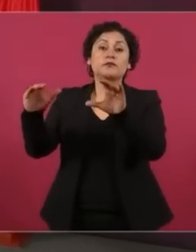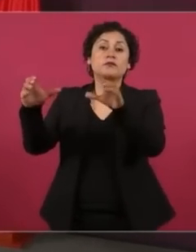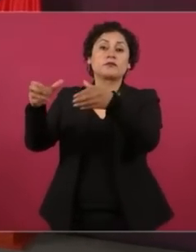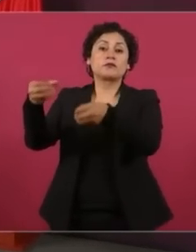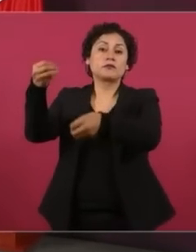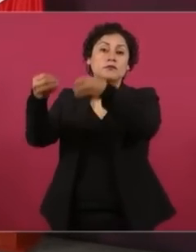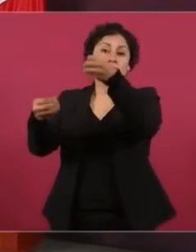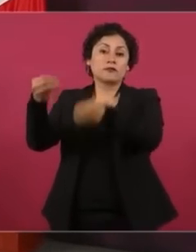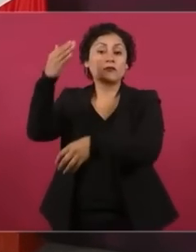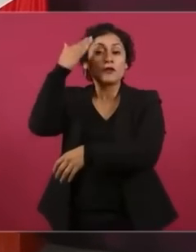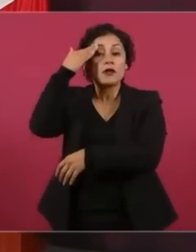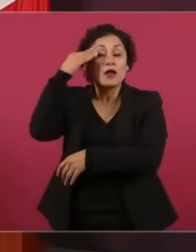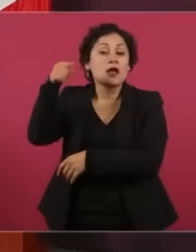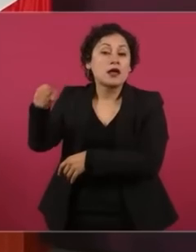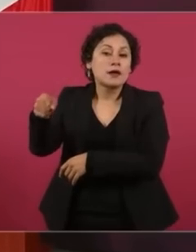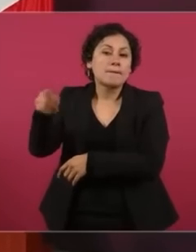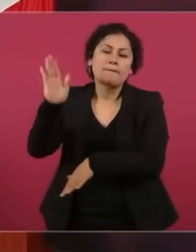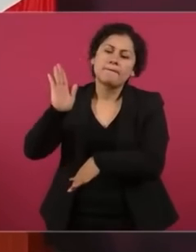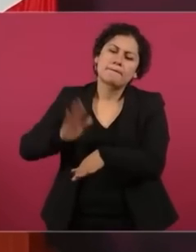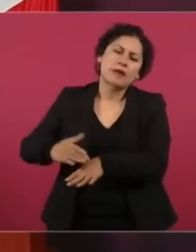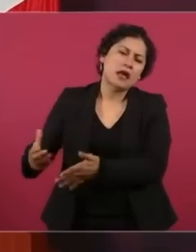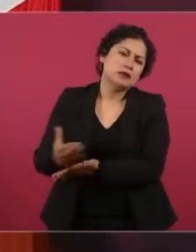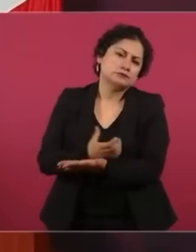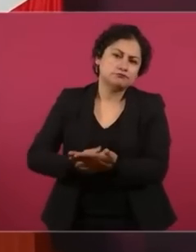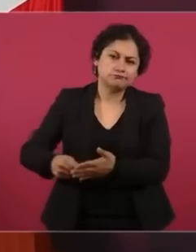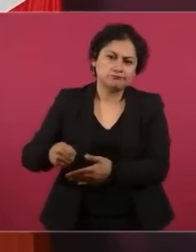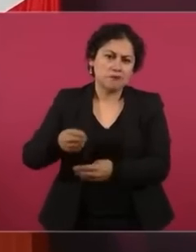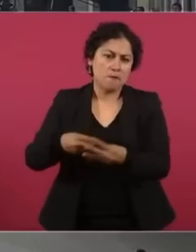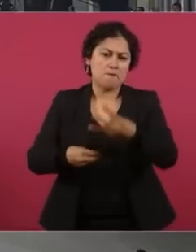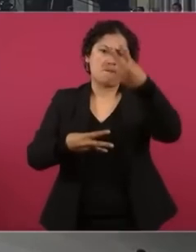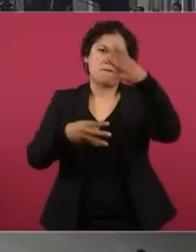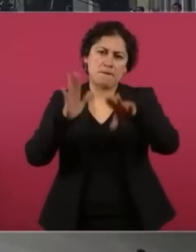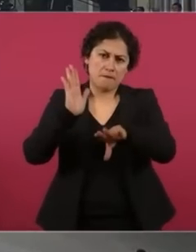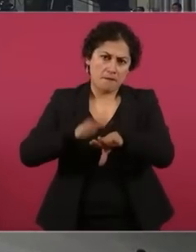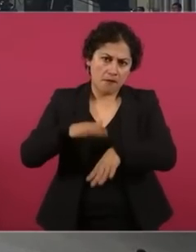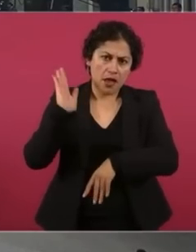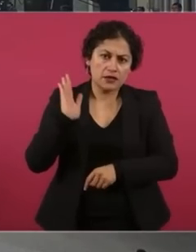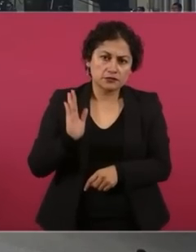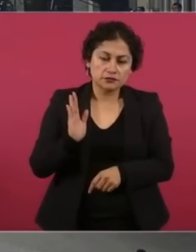Entonces, por tu pregunta, ¿qué resuelva